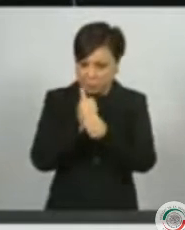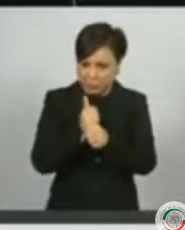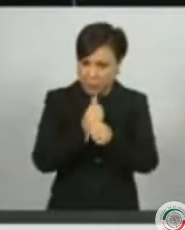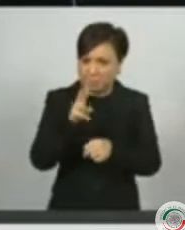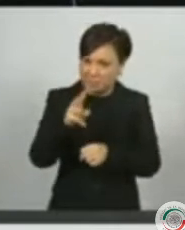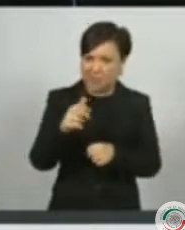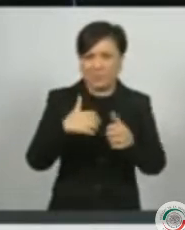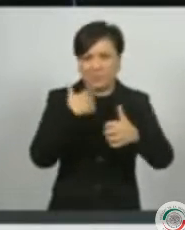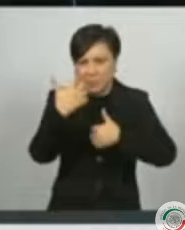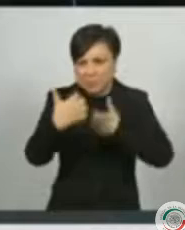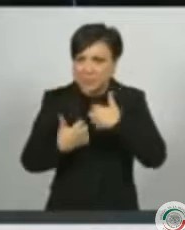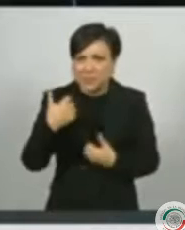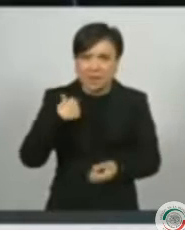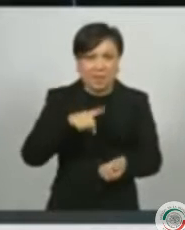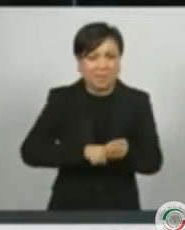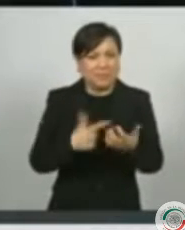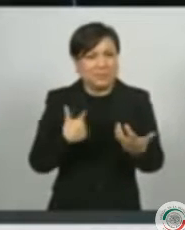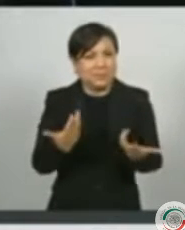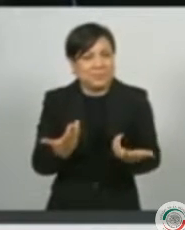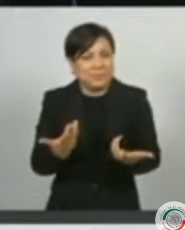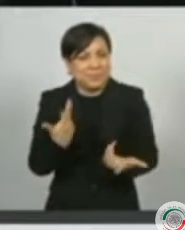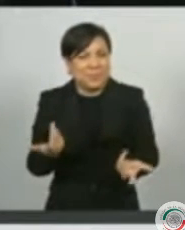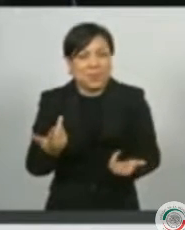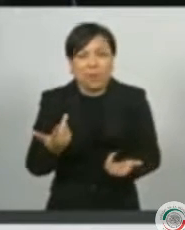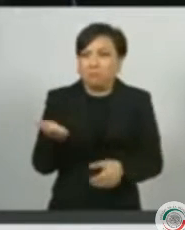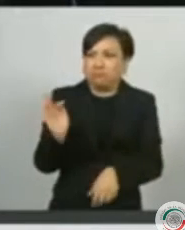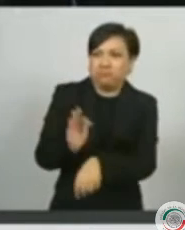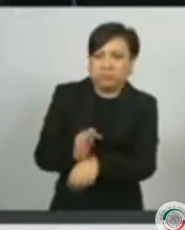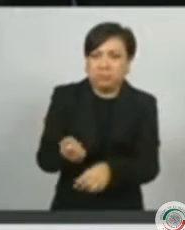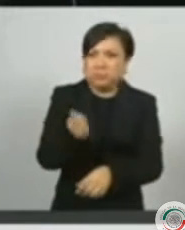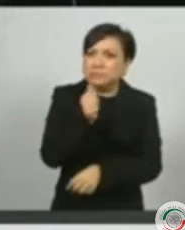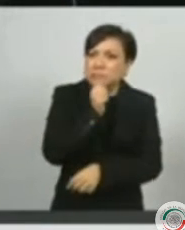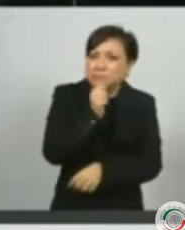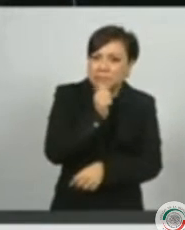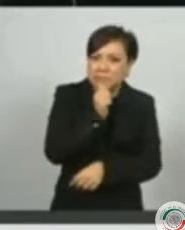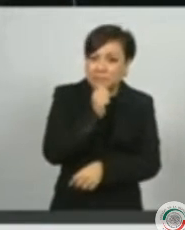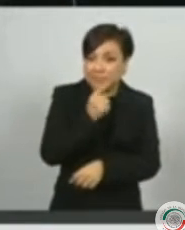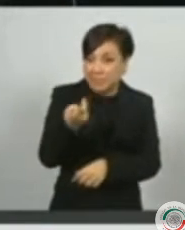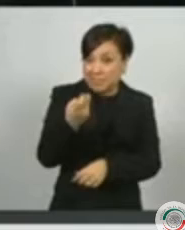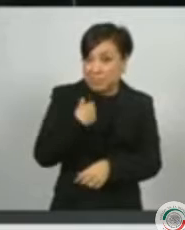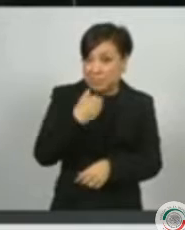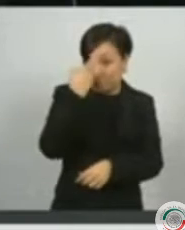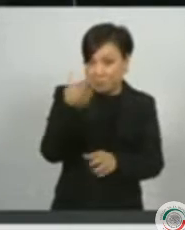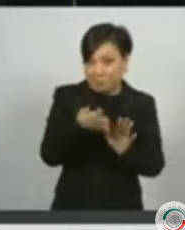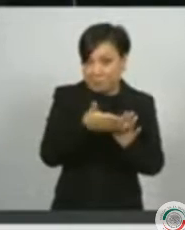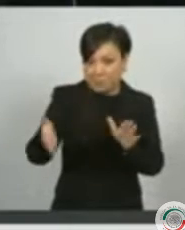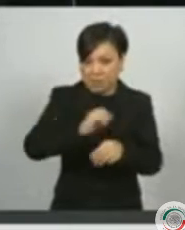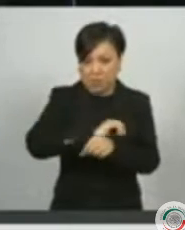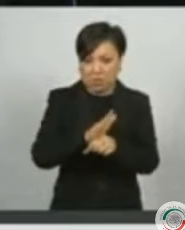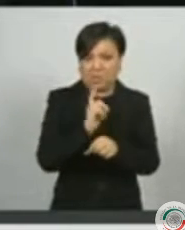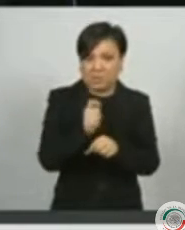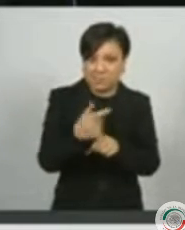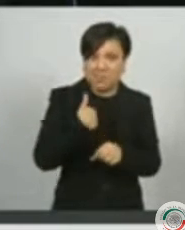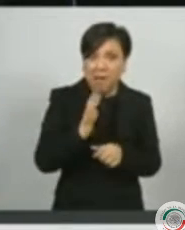da rabia. Un enojo cargado de impotencia. ¿Por qué este nuevo coronavirus no trajo consigo su antídoto?